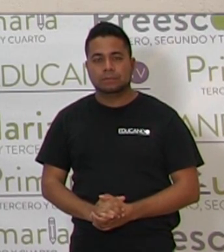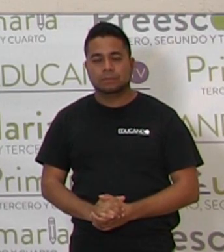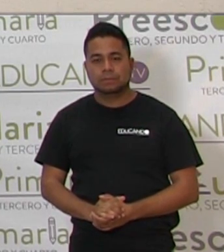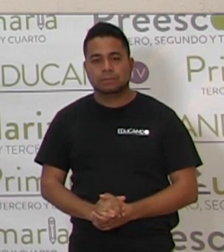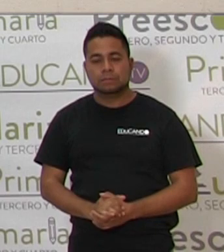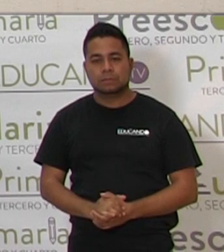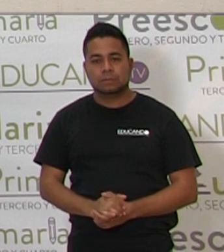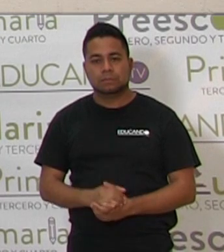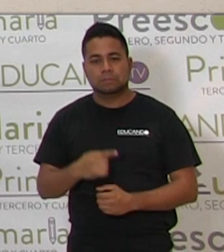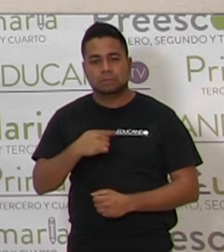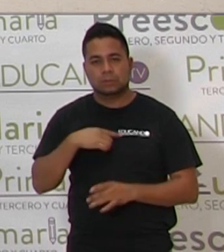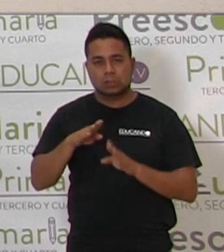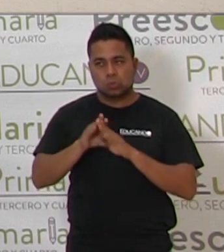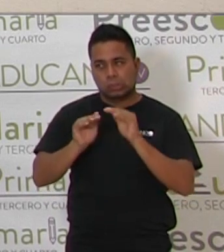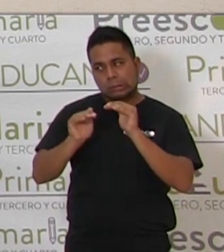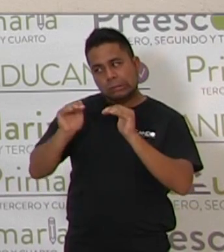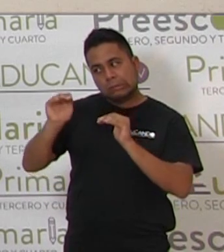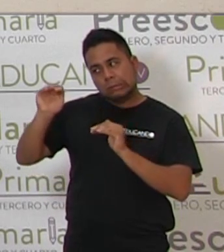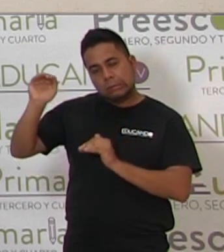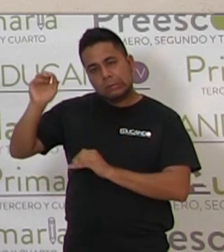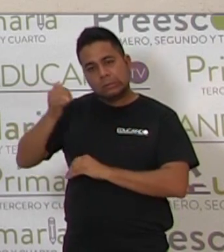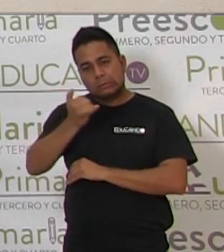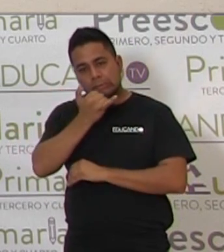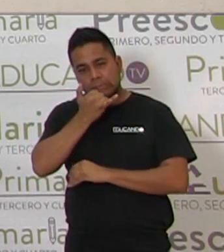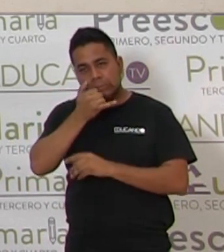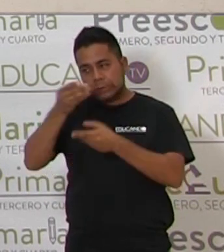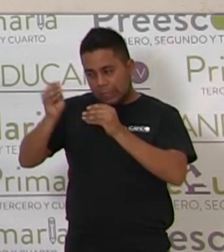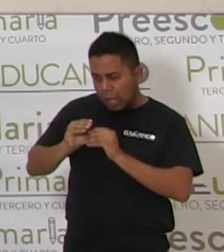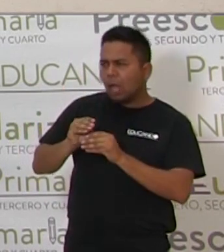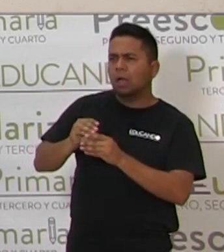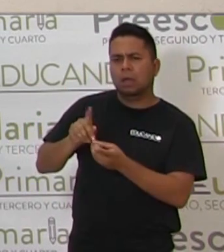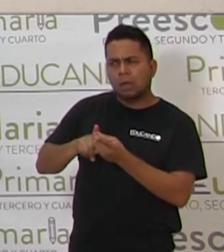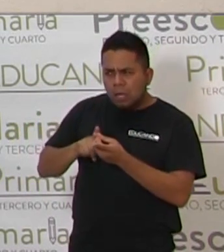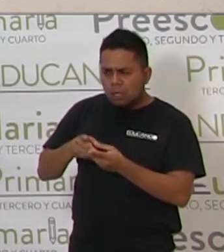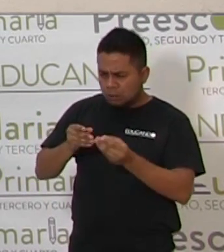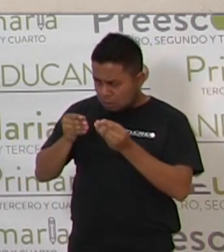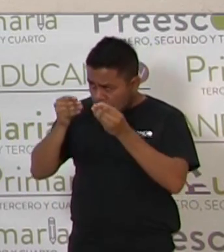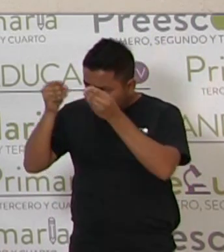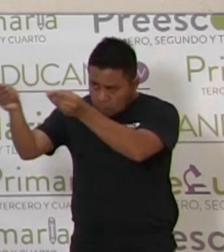Y creo que cada vez me estoy yendo para arriba. ¡Ay! ¿A dónde?